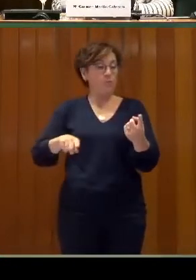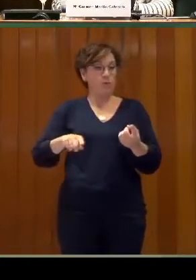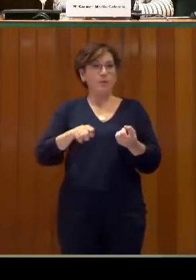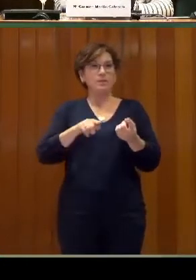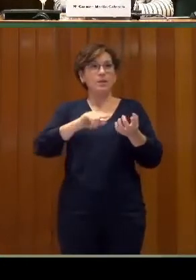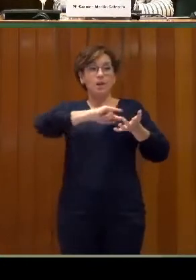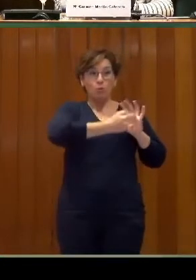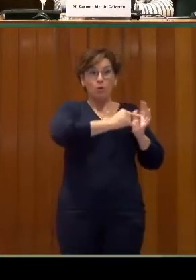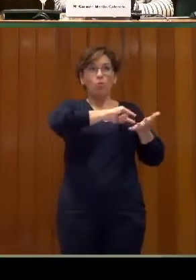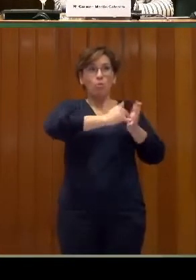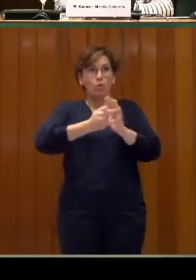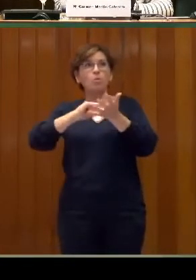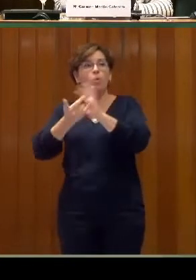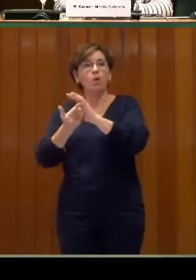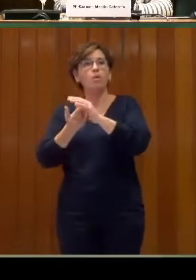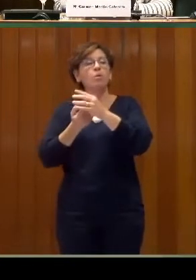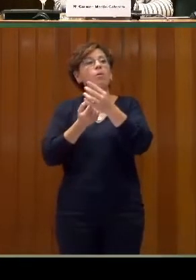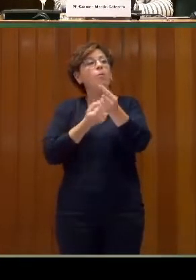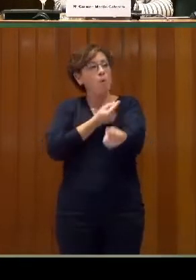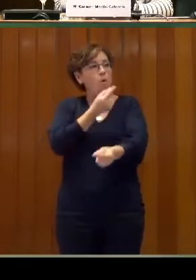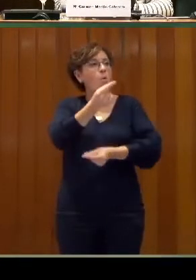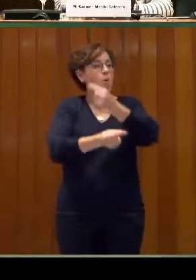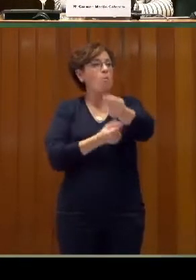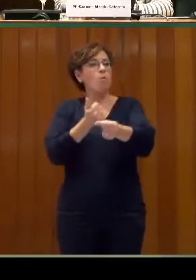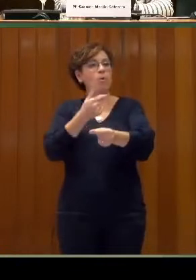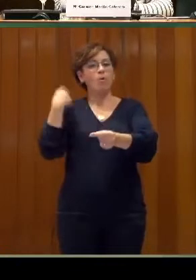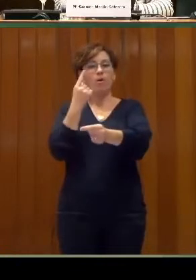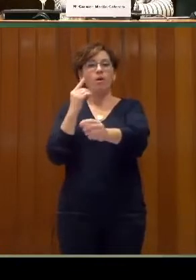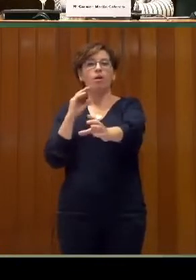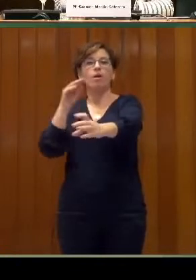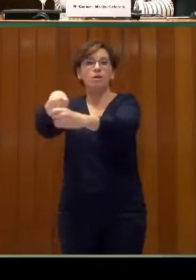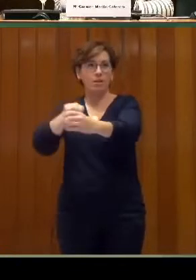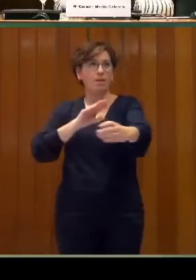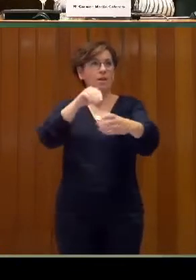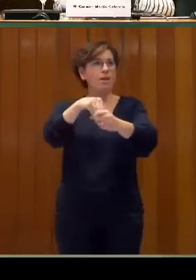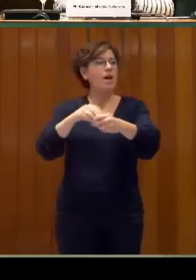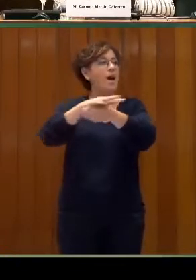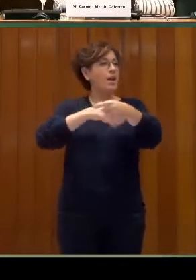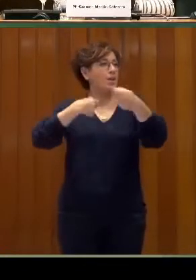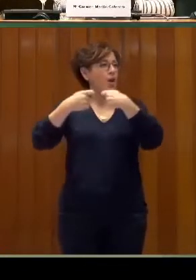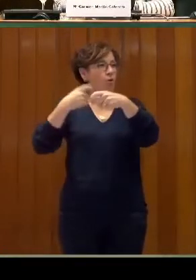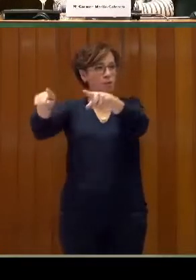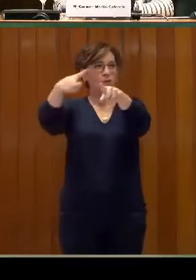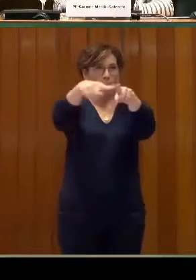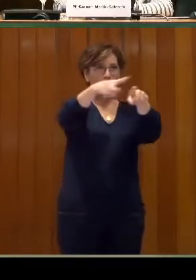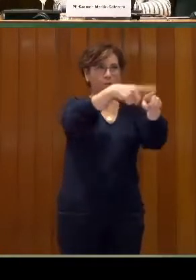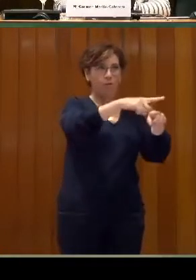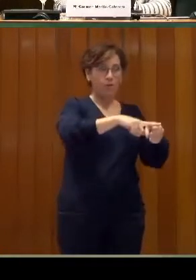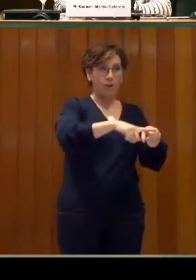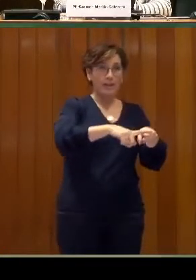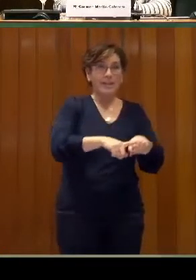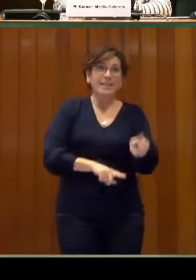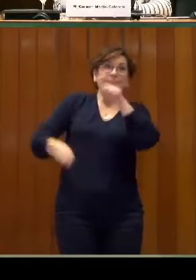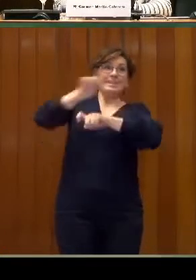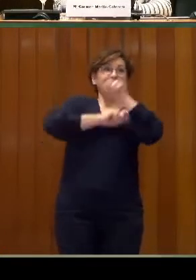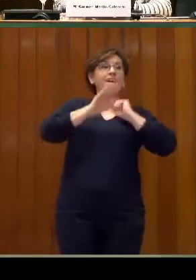ido cada vez más metiéndonos en todas las áreas de negocio y volviendo con el que yo empecé,